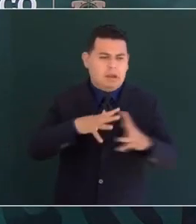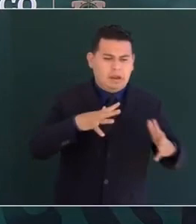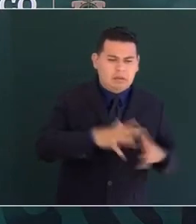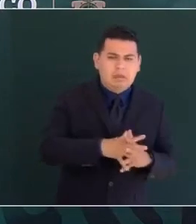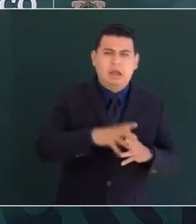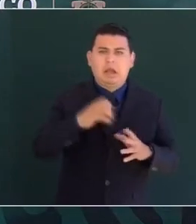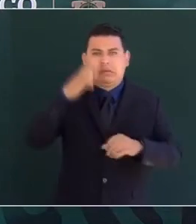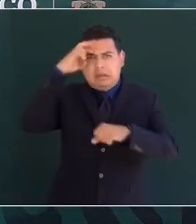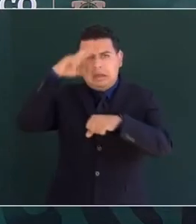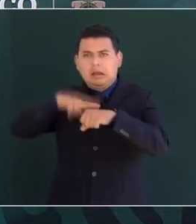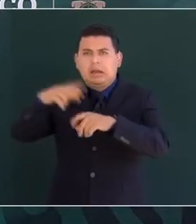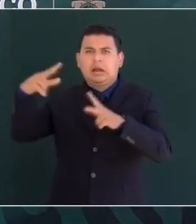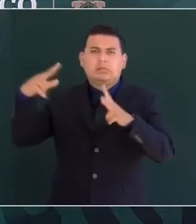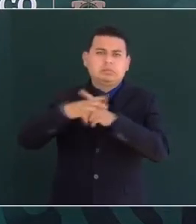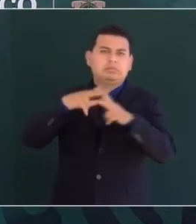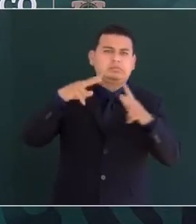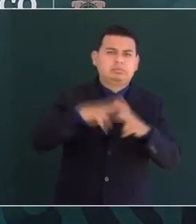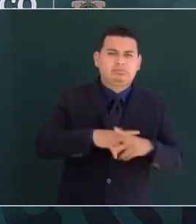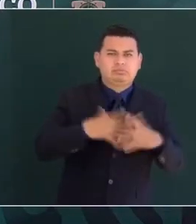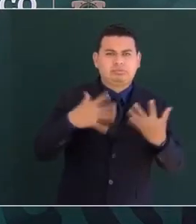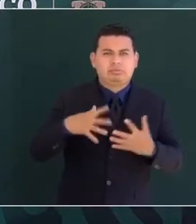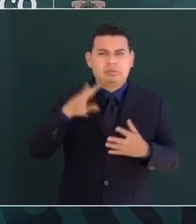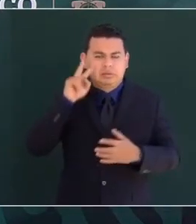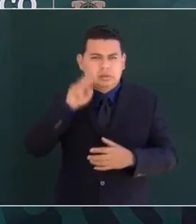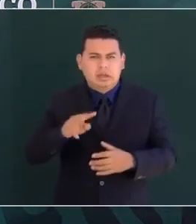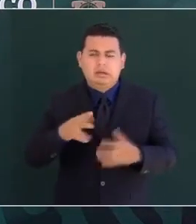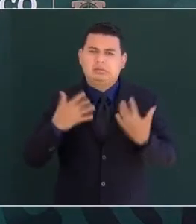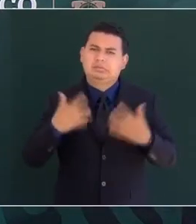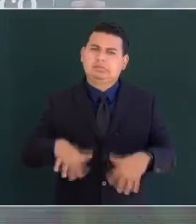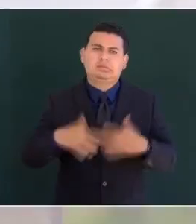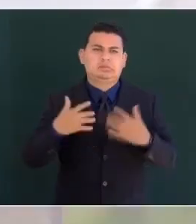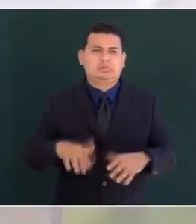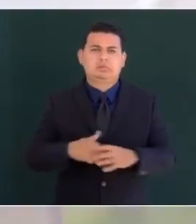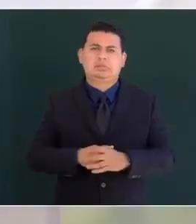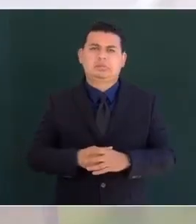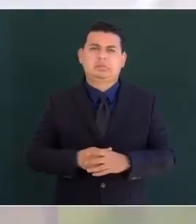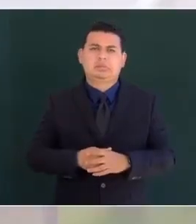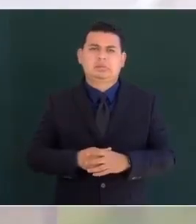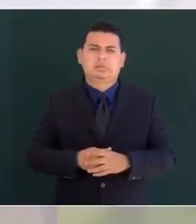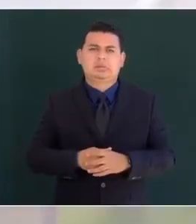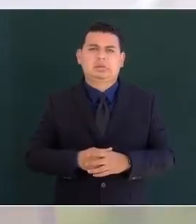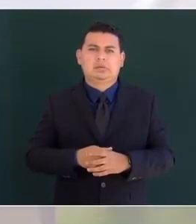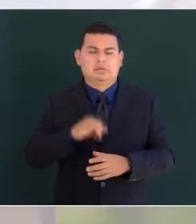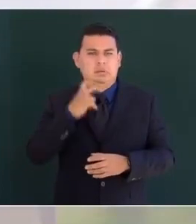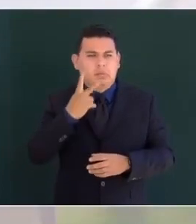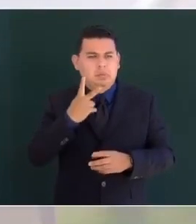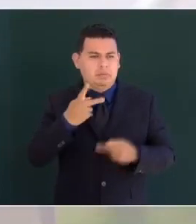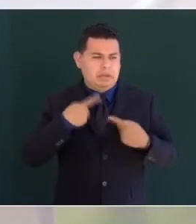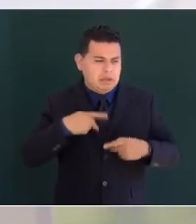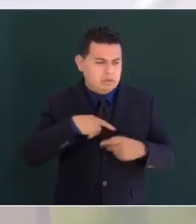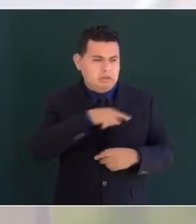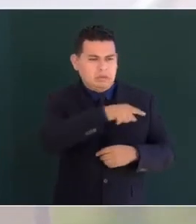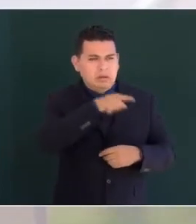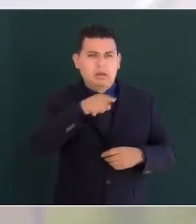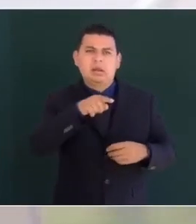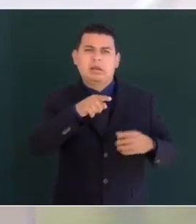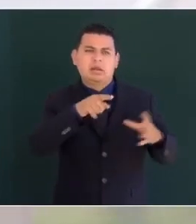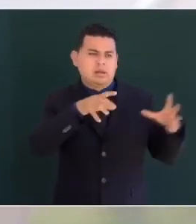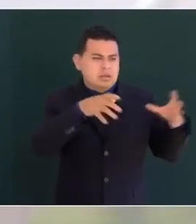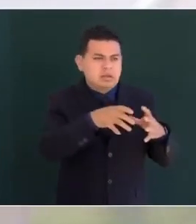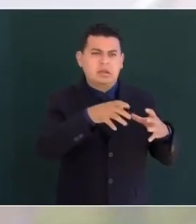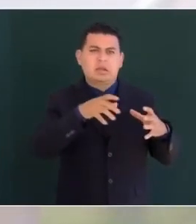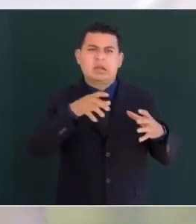extranjeras más de una vez aventureros locales o foráneos instauraron